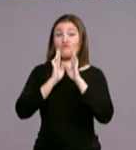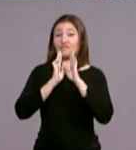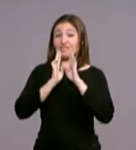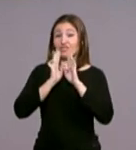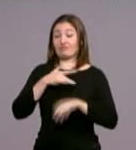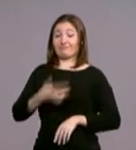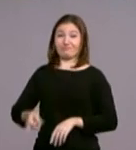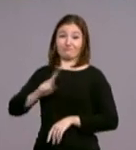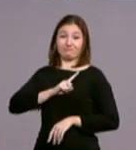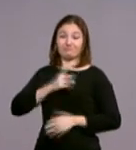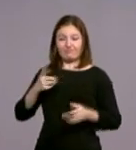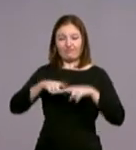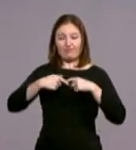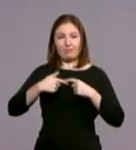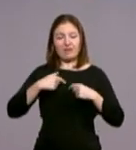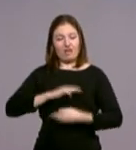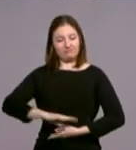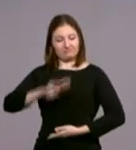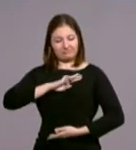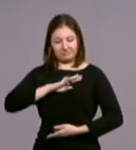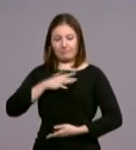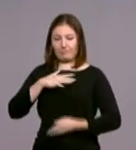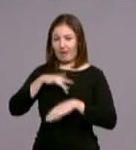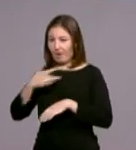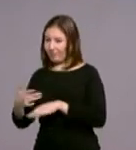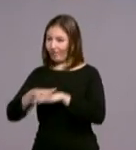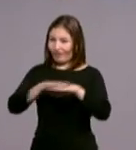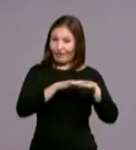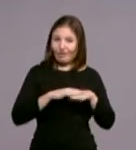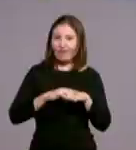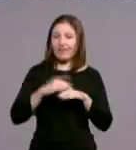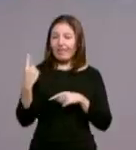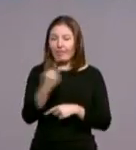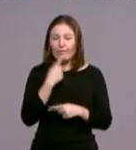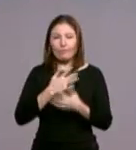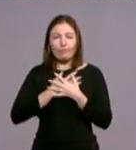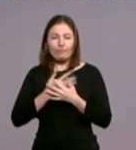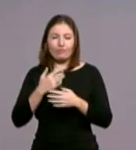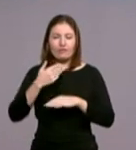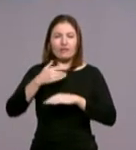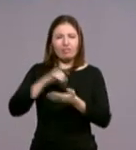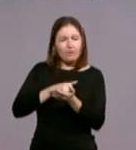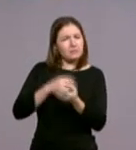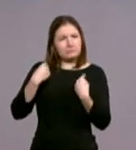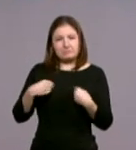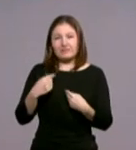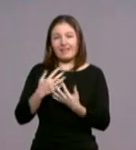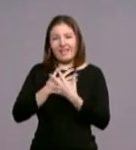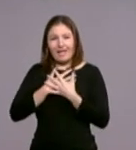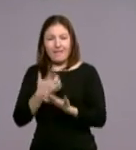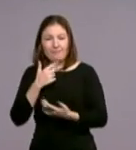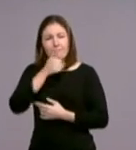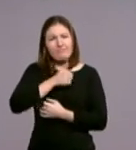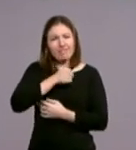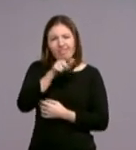familia se capacita, ¿para qué? Para perdonarse, para amarse cada uno con sus debilidades, para tener paciencia de los defectos de los demás.